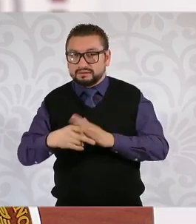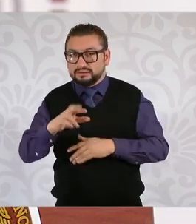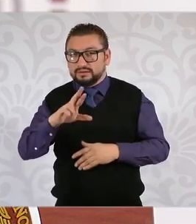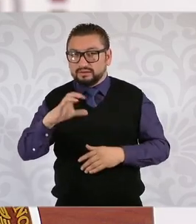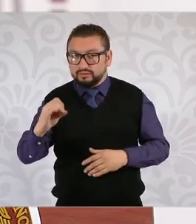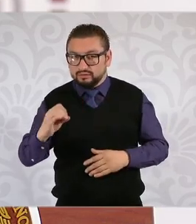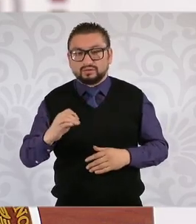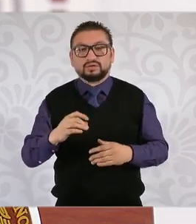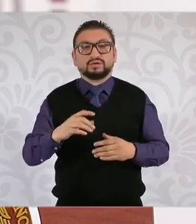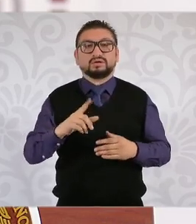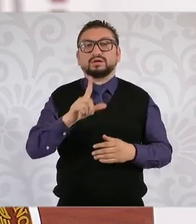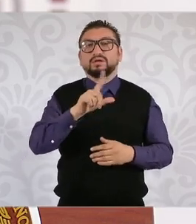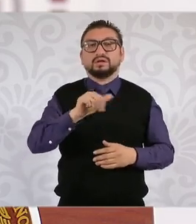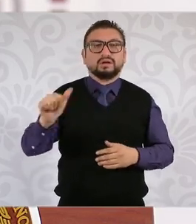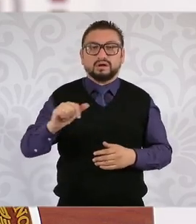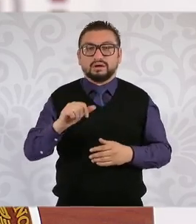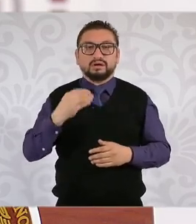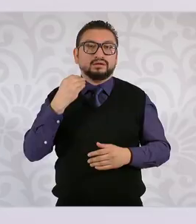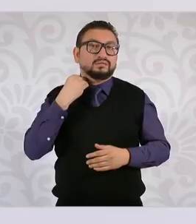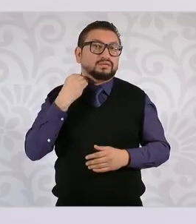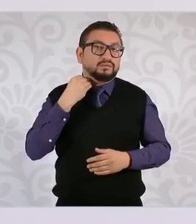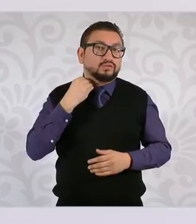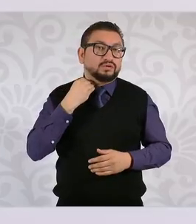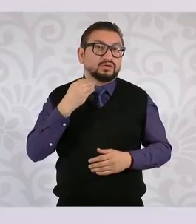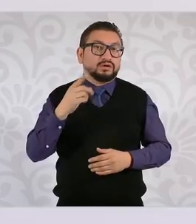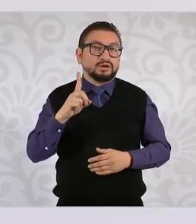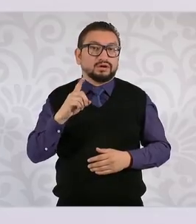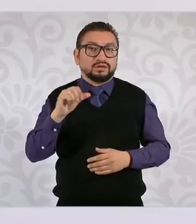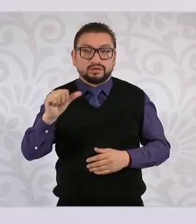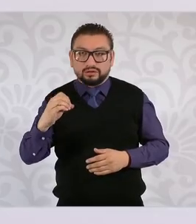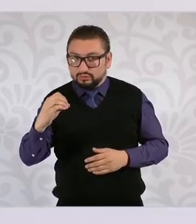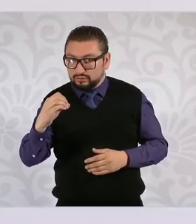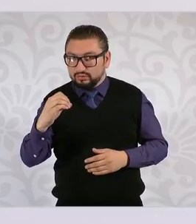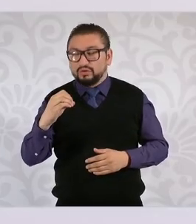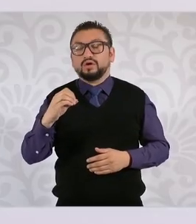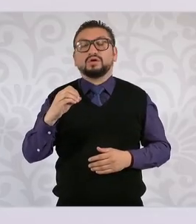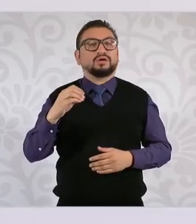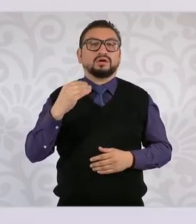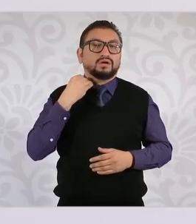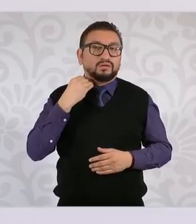no es la abogado es la abogada